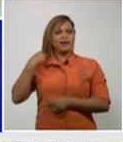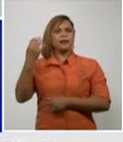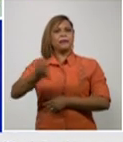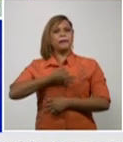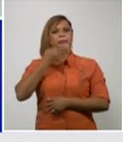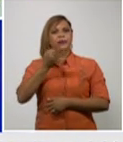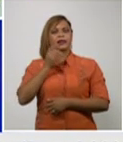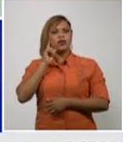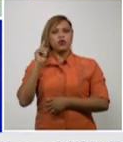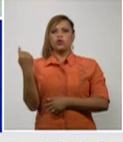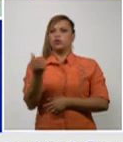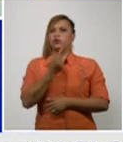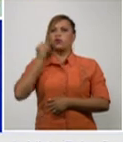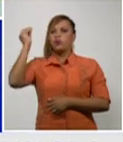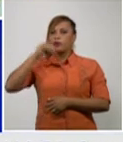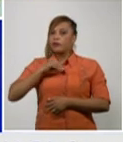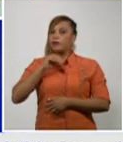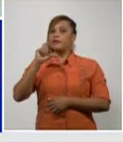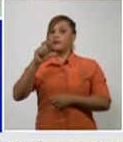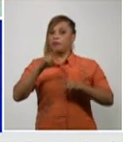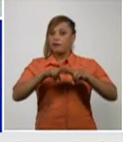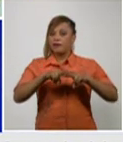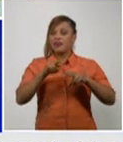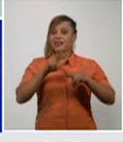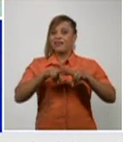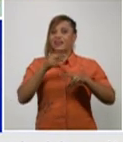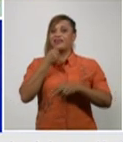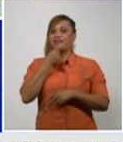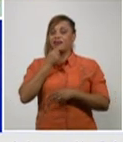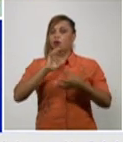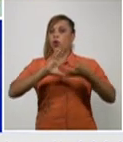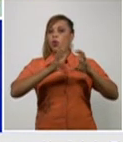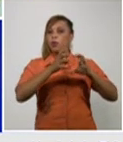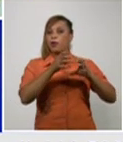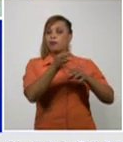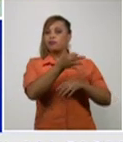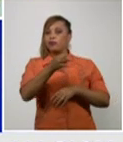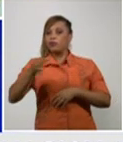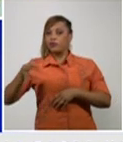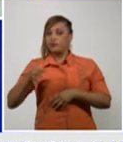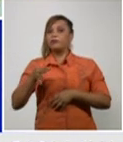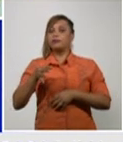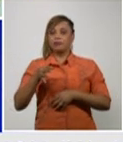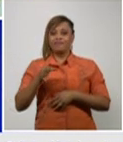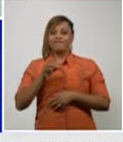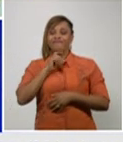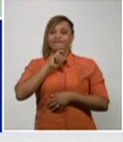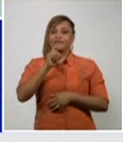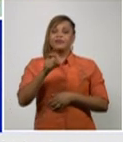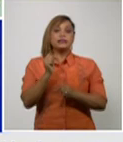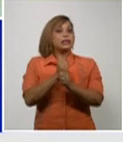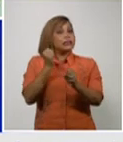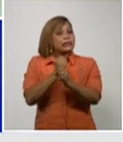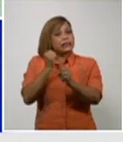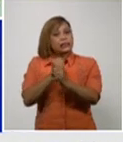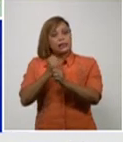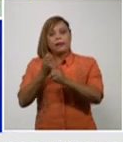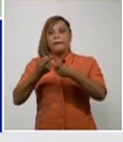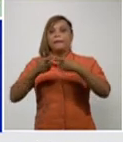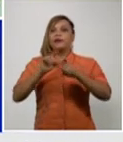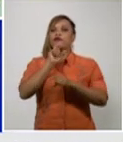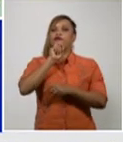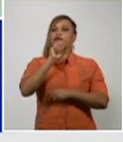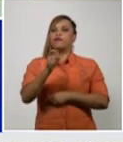conocemos la Centro Habana y Habana Vieja la complejidad de estos territorios en los cuales se trabaja pero es muy difícil el control